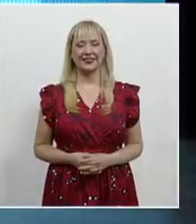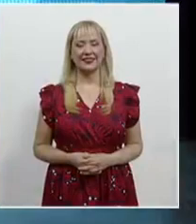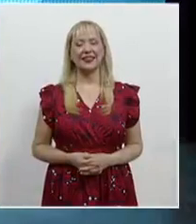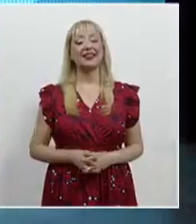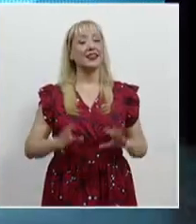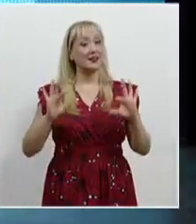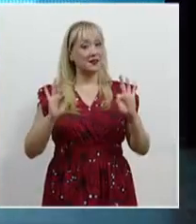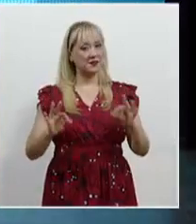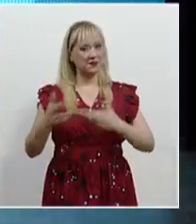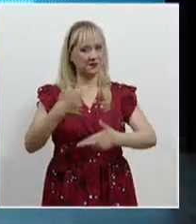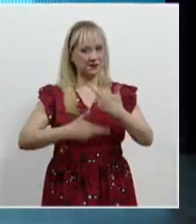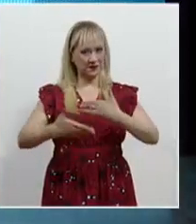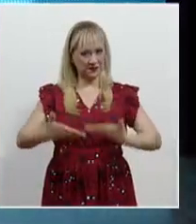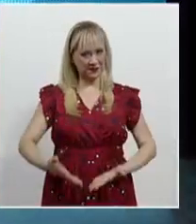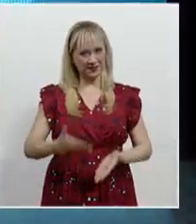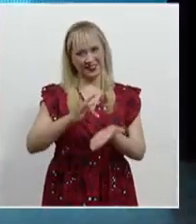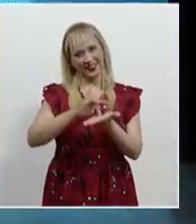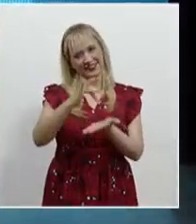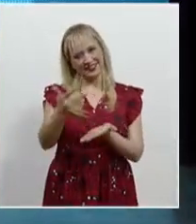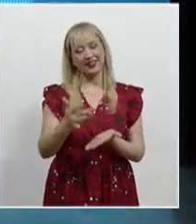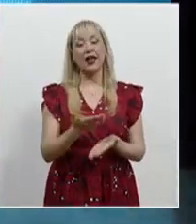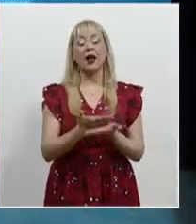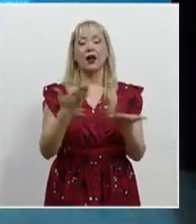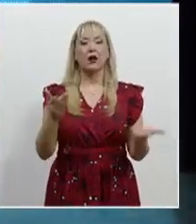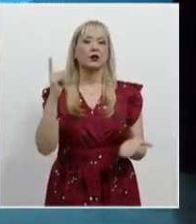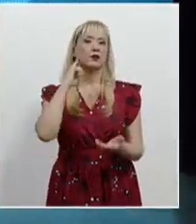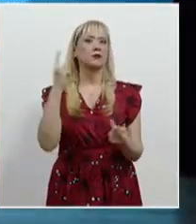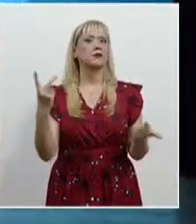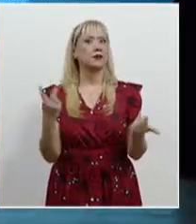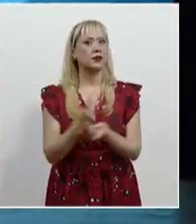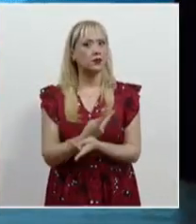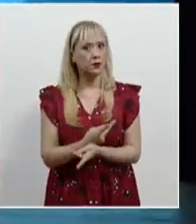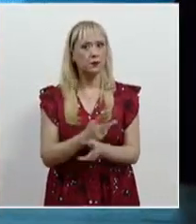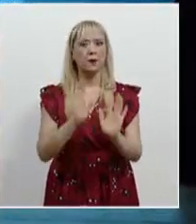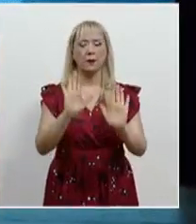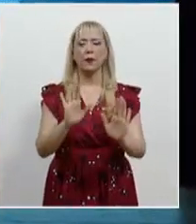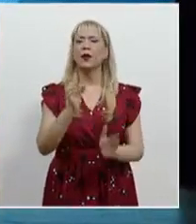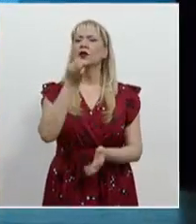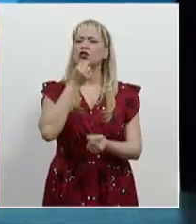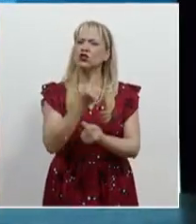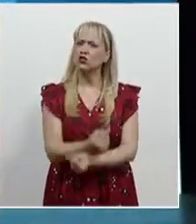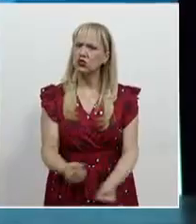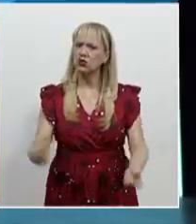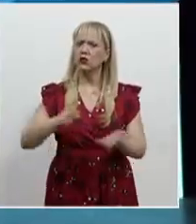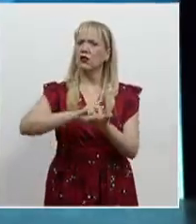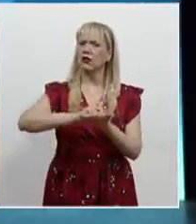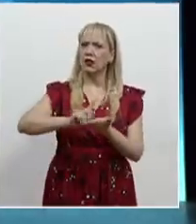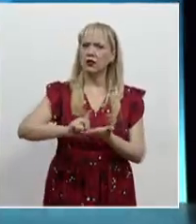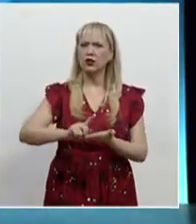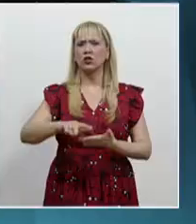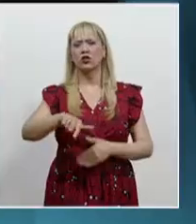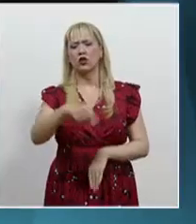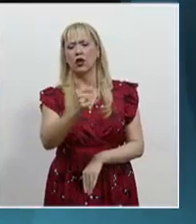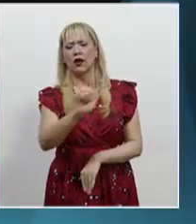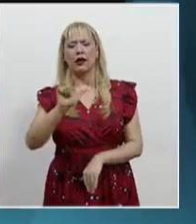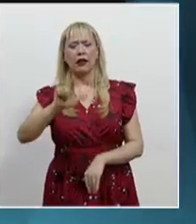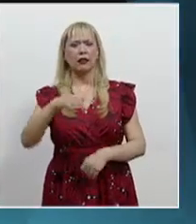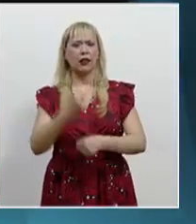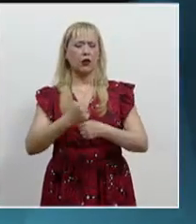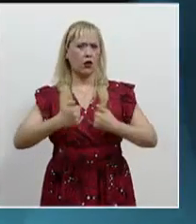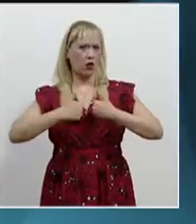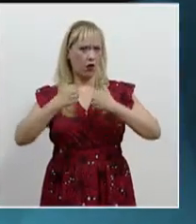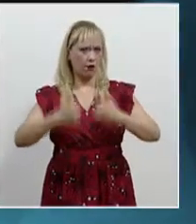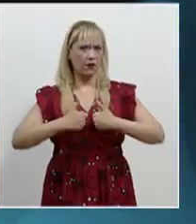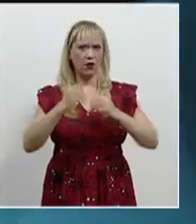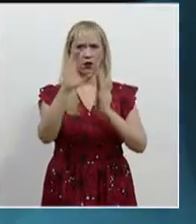Efectivamente, ya estamos de regreso. Vámonos con más información. Incluir los derechos de la niñez y la adolescencia en la Constitución no